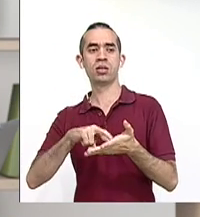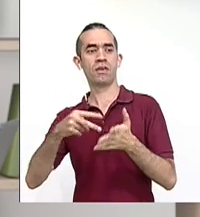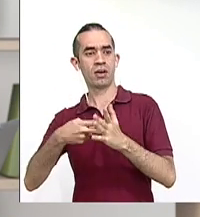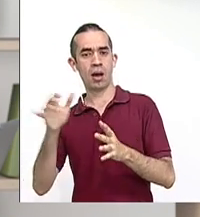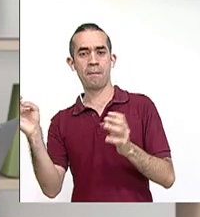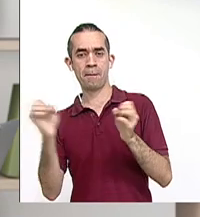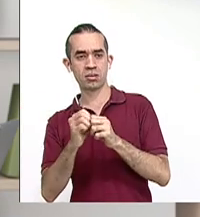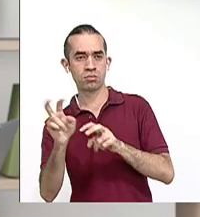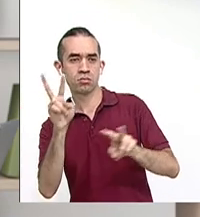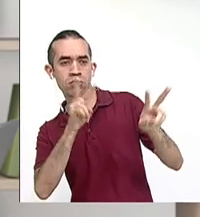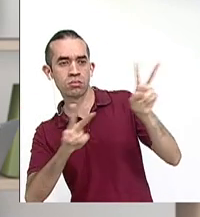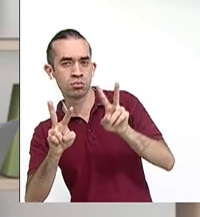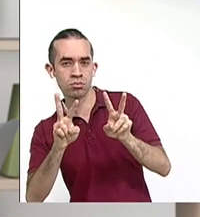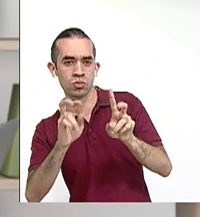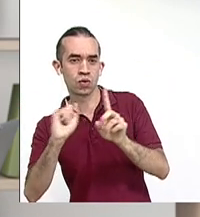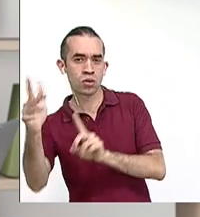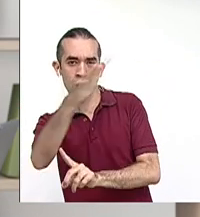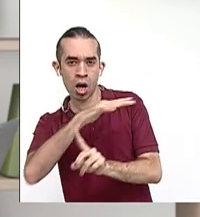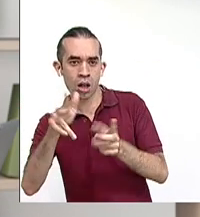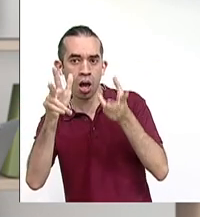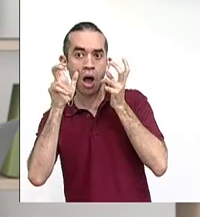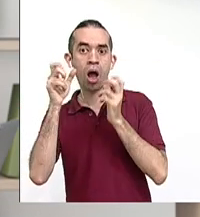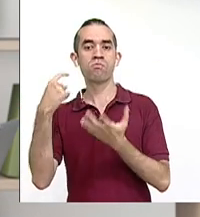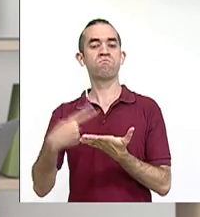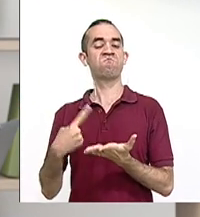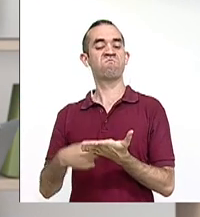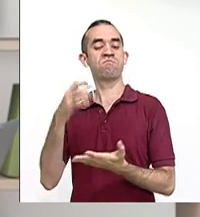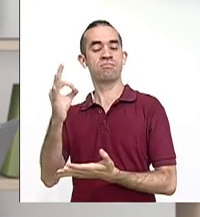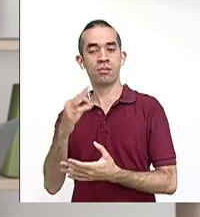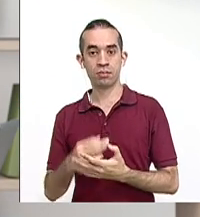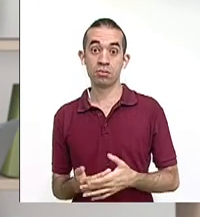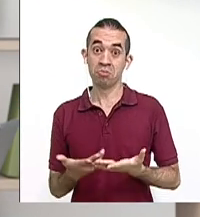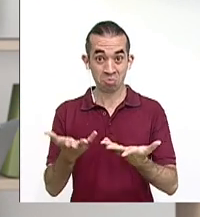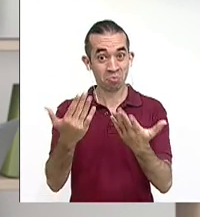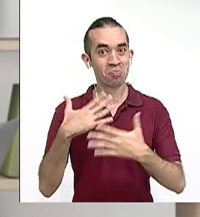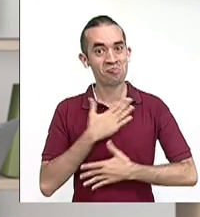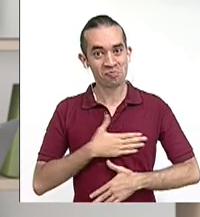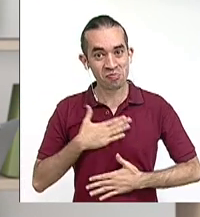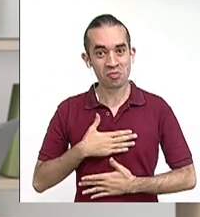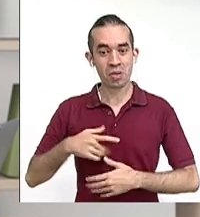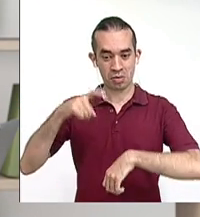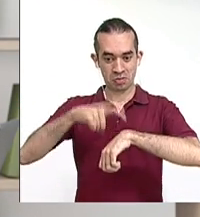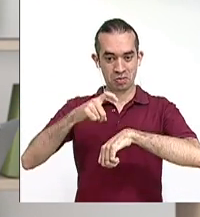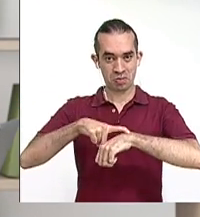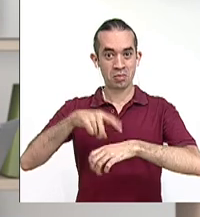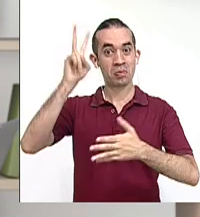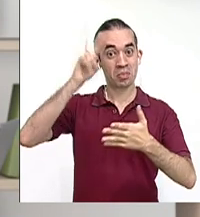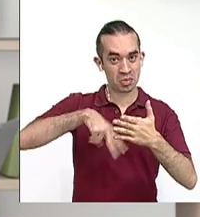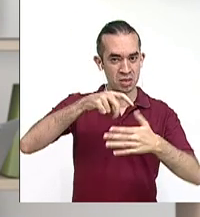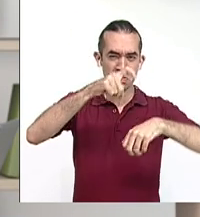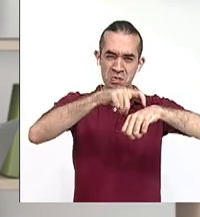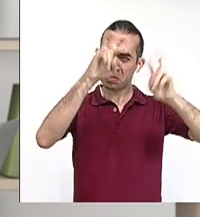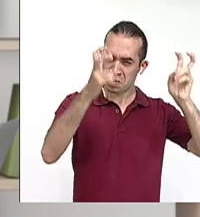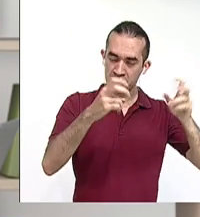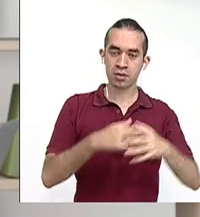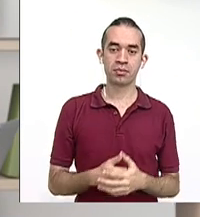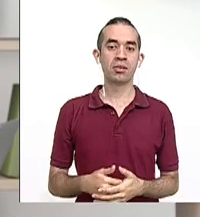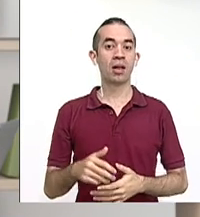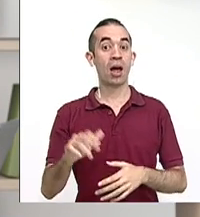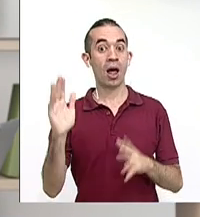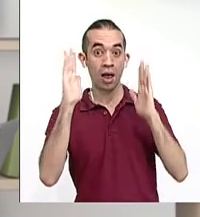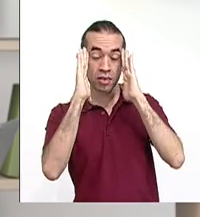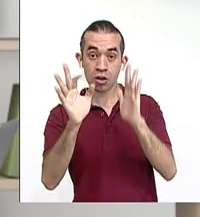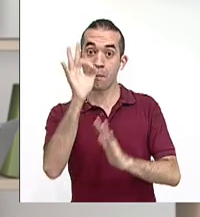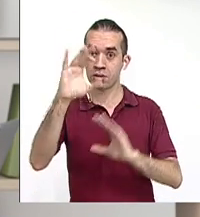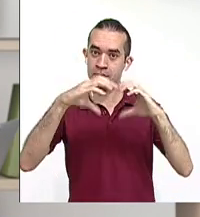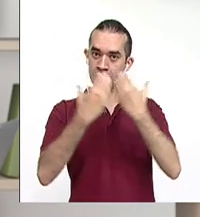que los invito a que nos deleitemos con esta lectura de qué hora es y que estén pendientes a la próxima clase. Recuerden, nos quedamos